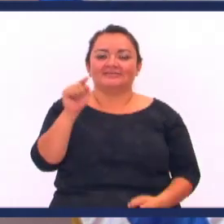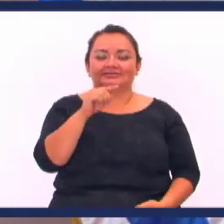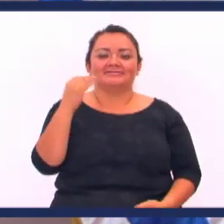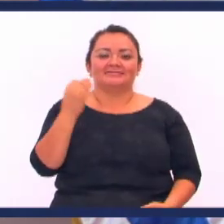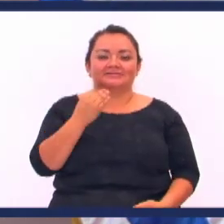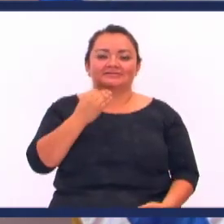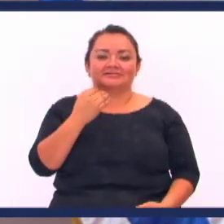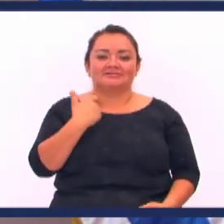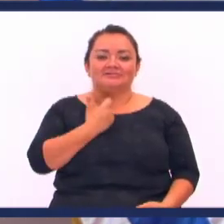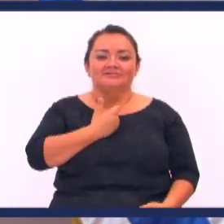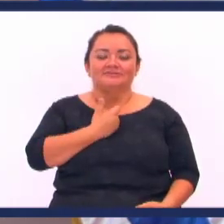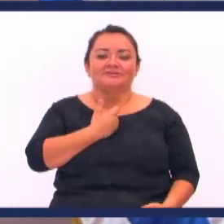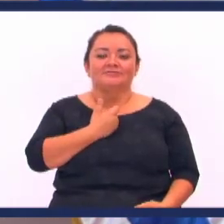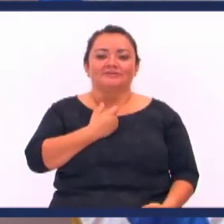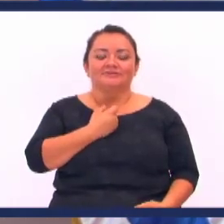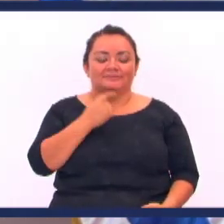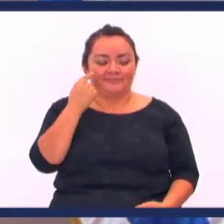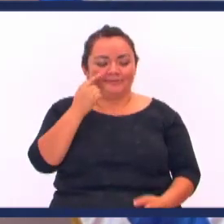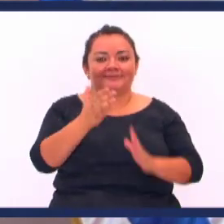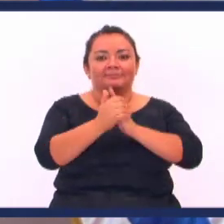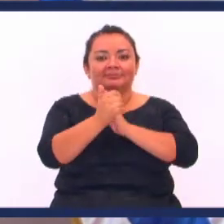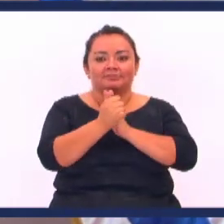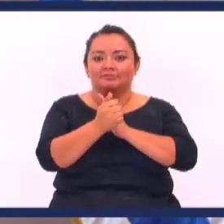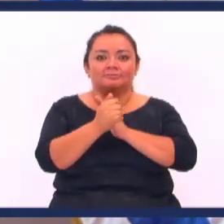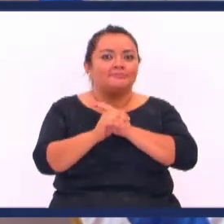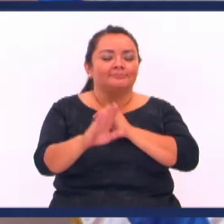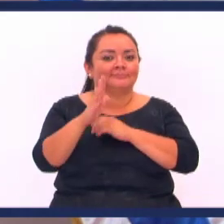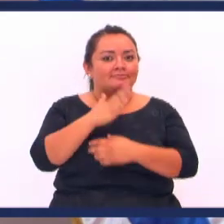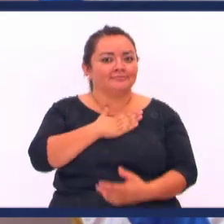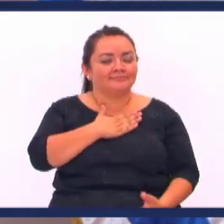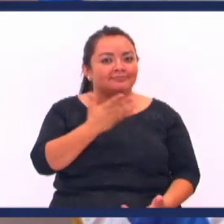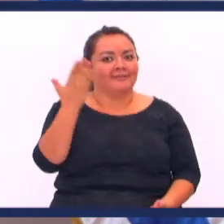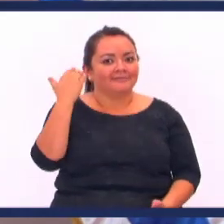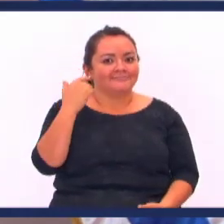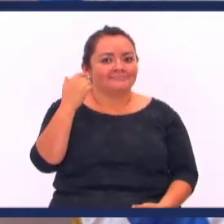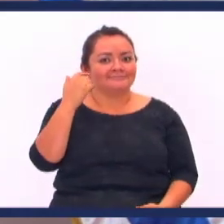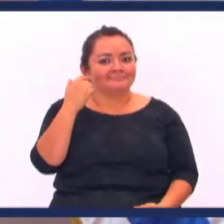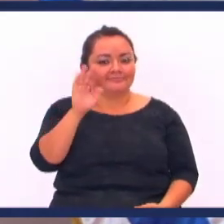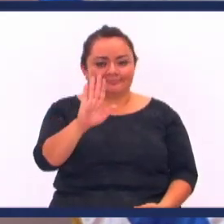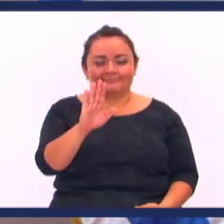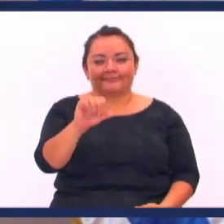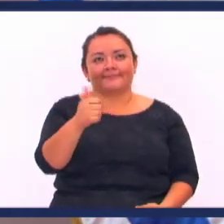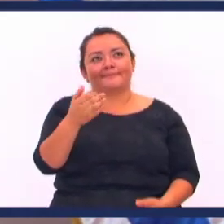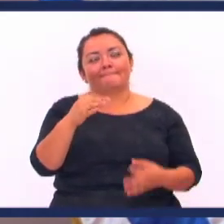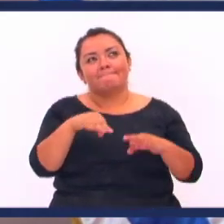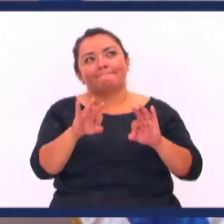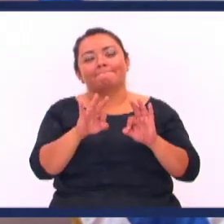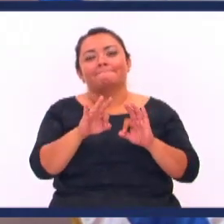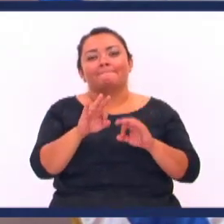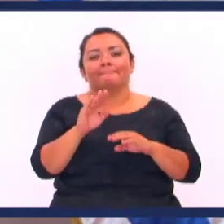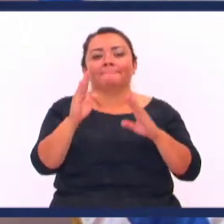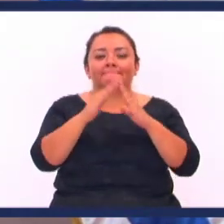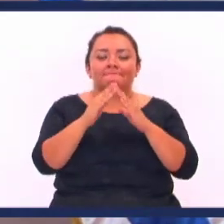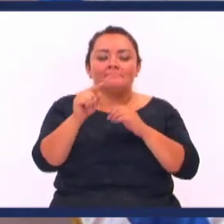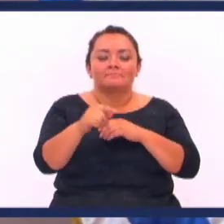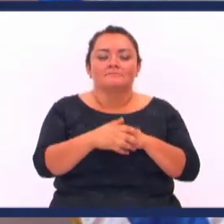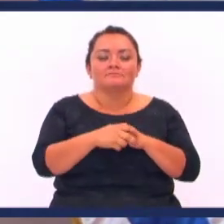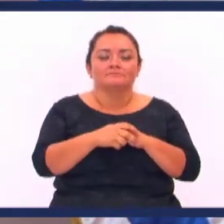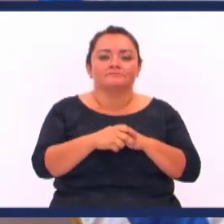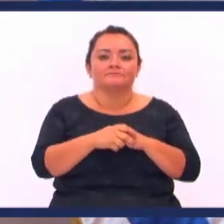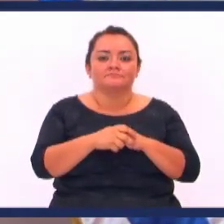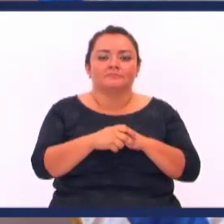necesidad Descubres talentos Que jamás creíste Que tenías Voy a hablar De otra forma A los amigos Que están en casa